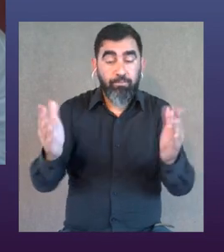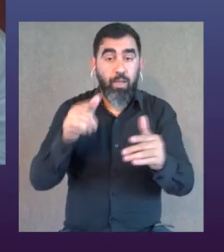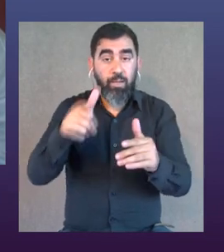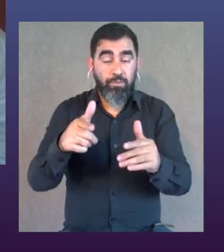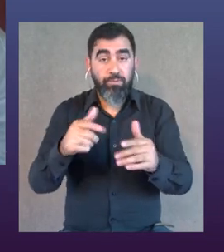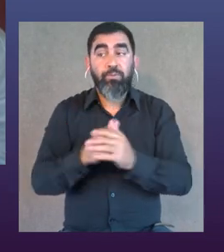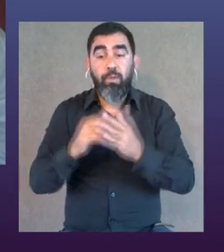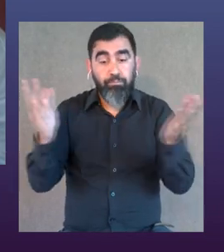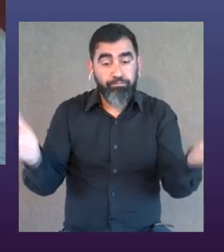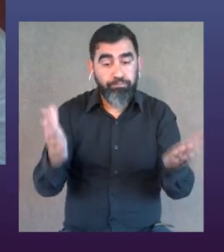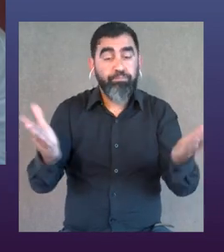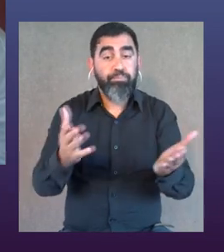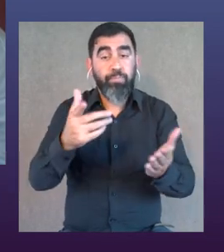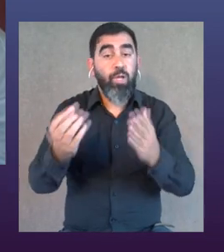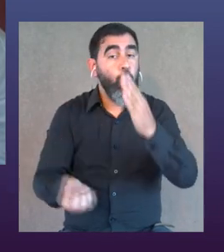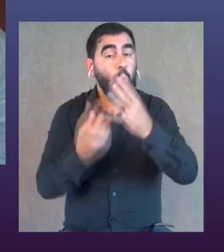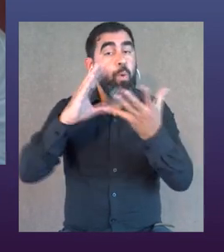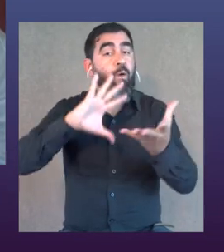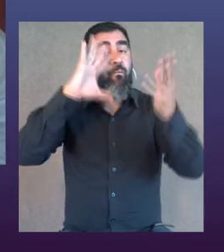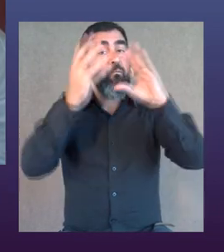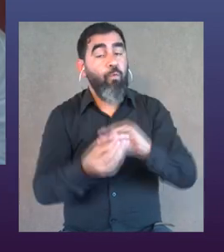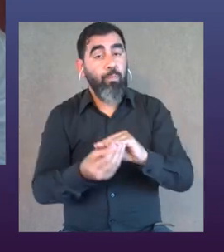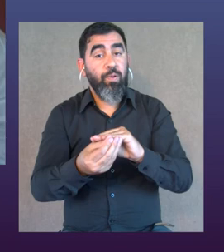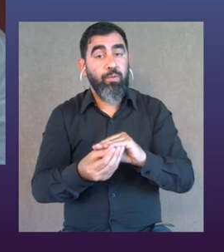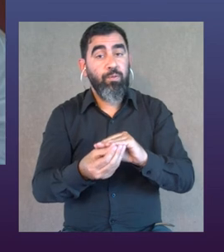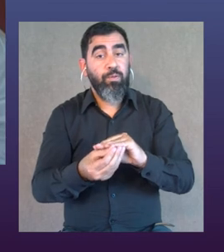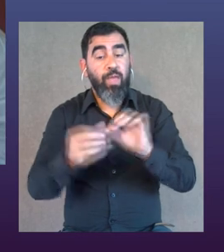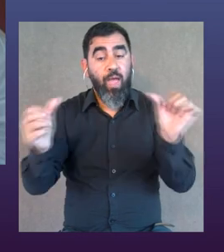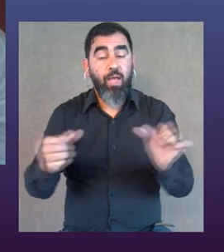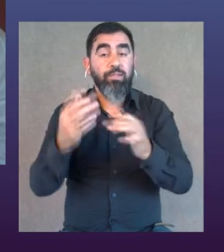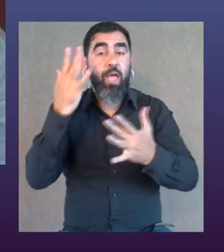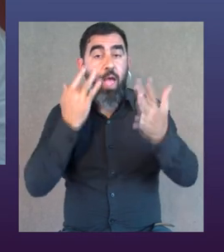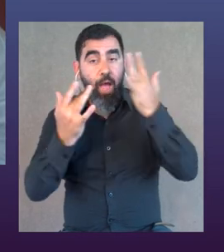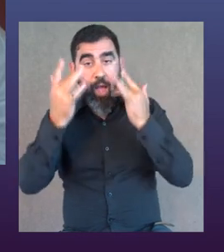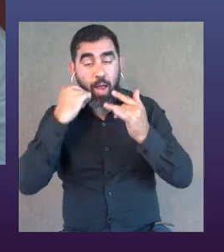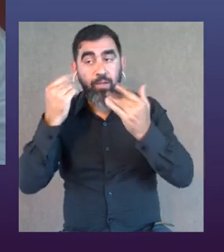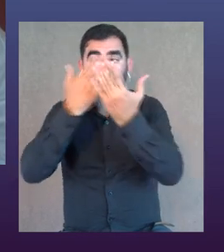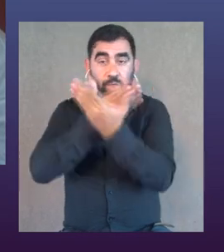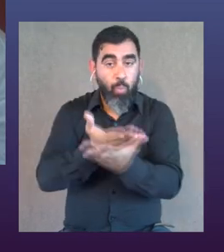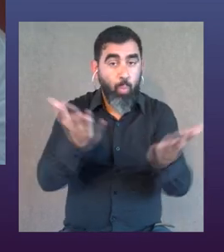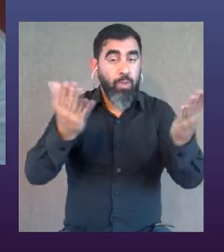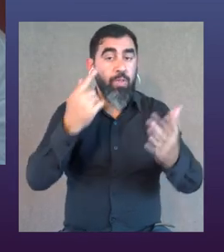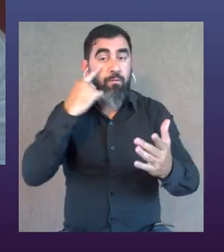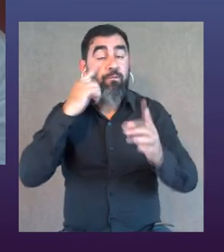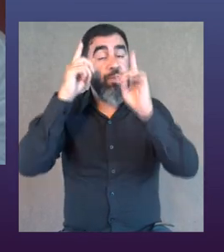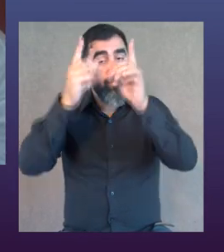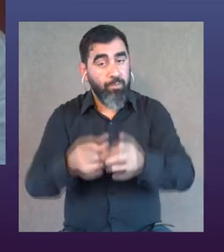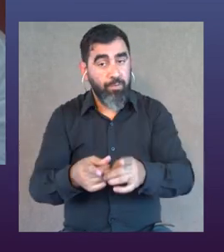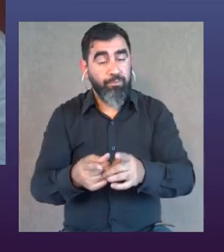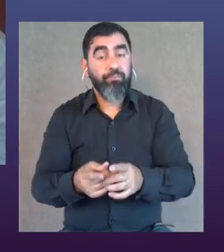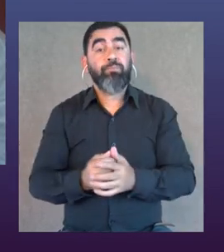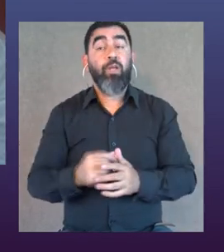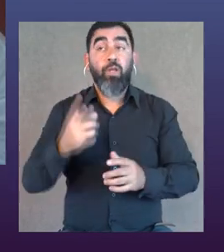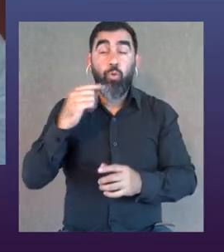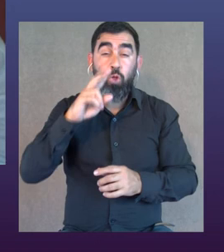para generar eso, para generar unas nuevas formas de hacer arte, de mostrar y de